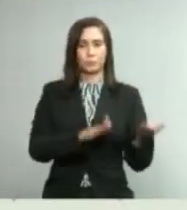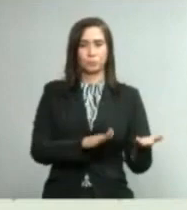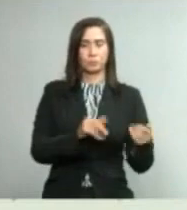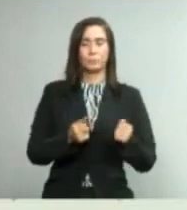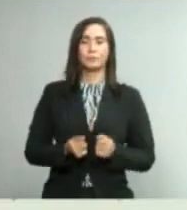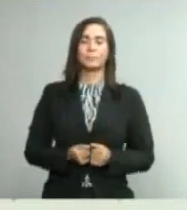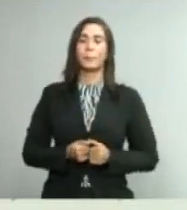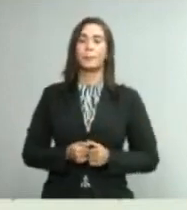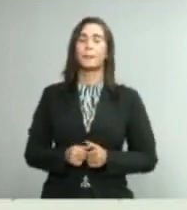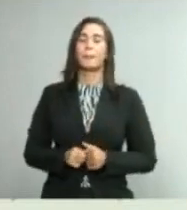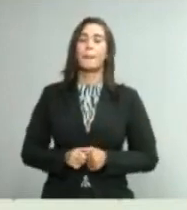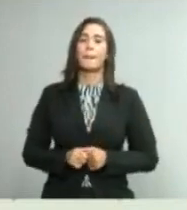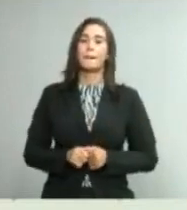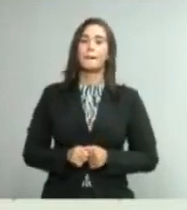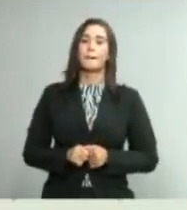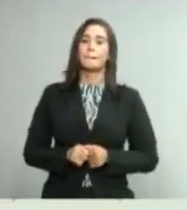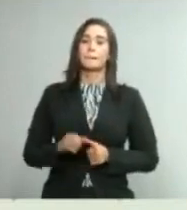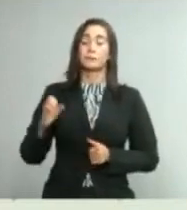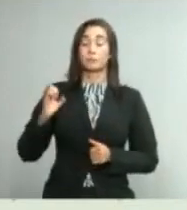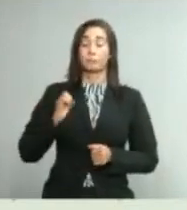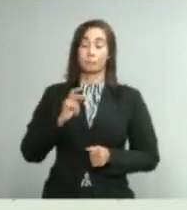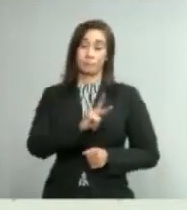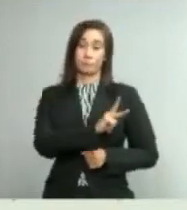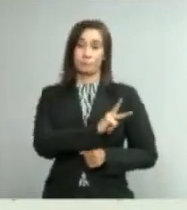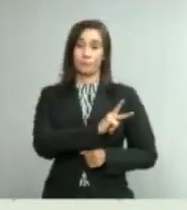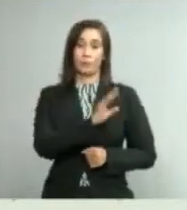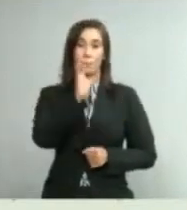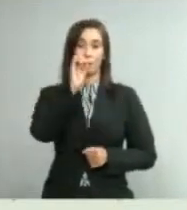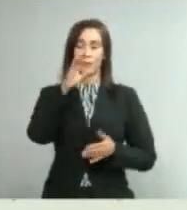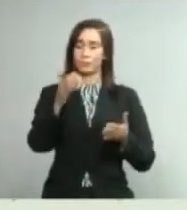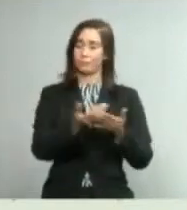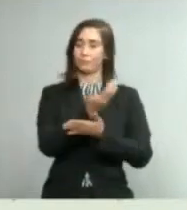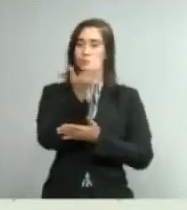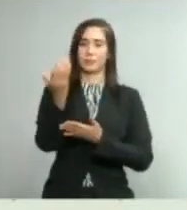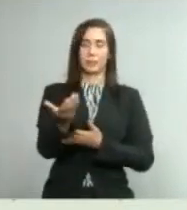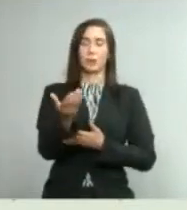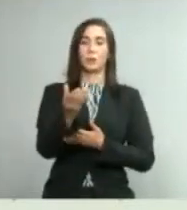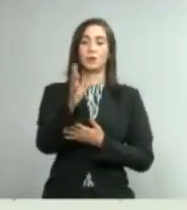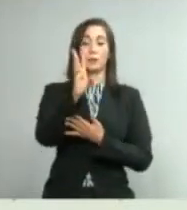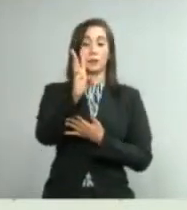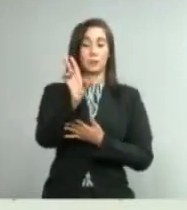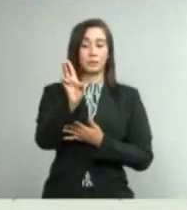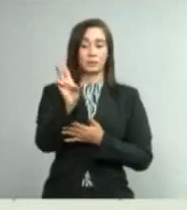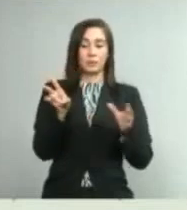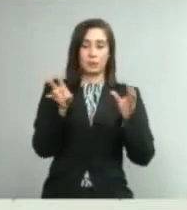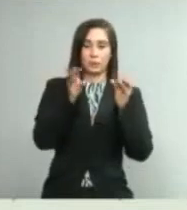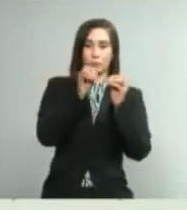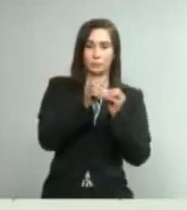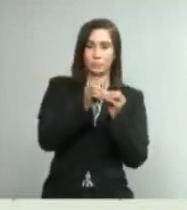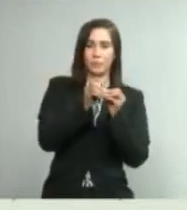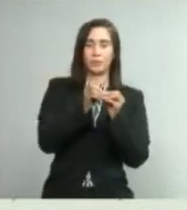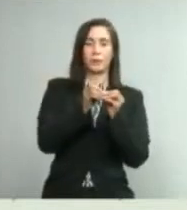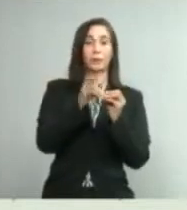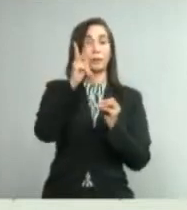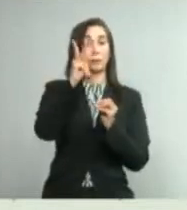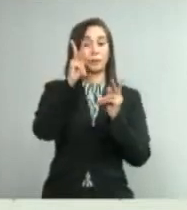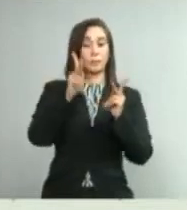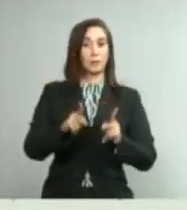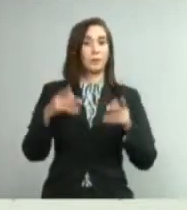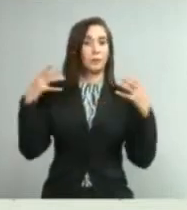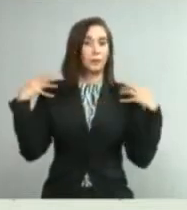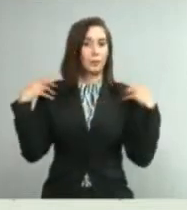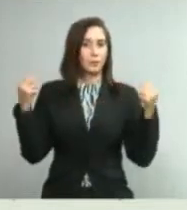Elías Piña, cero casos nuevos, 7 acumulados, 2